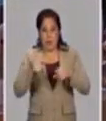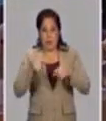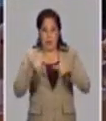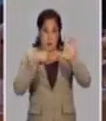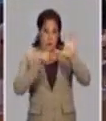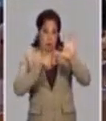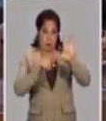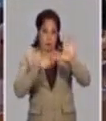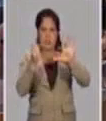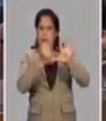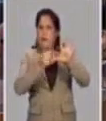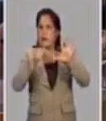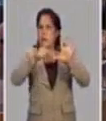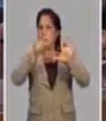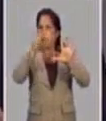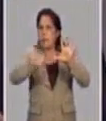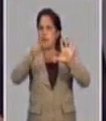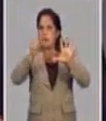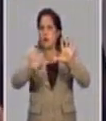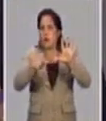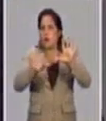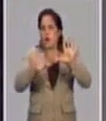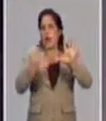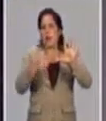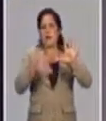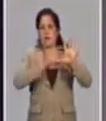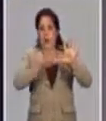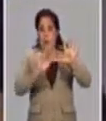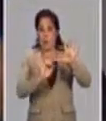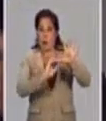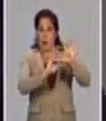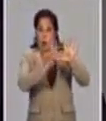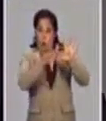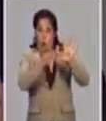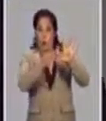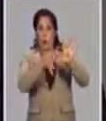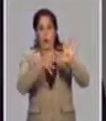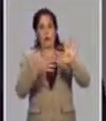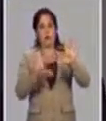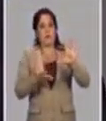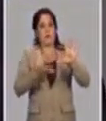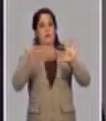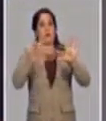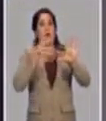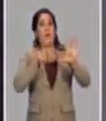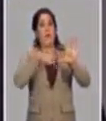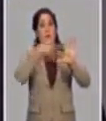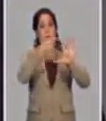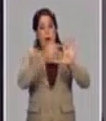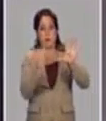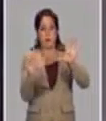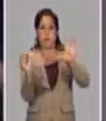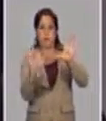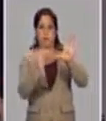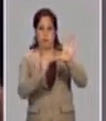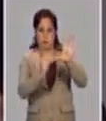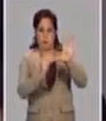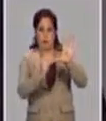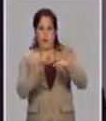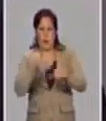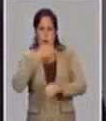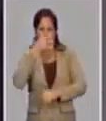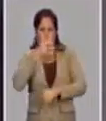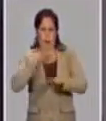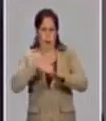utilizada fundamentalmente en pacientes convalescientes, pero también en combinación con otras vacunas, lo cual será